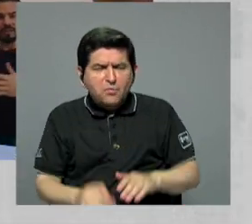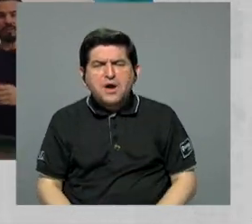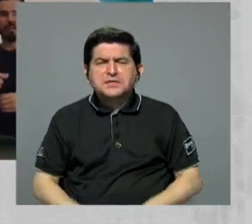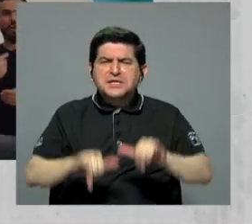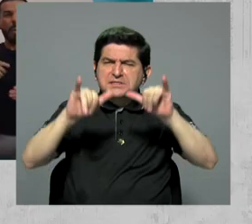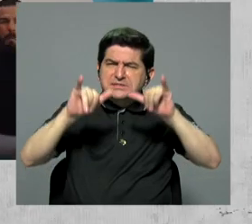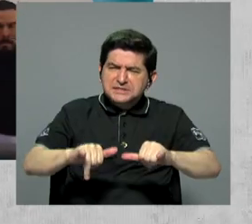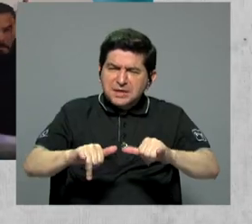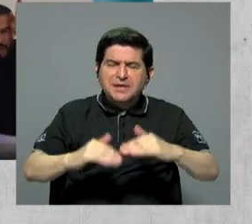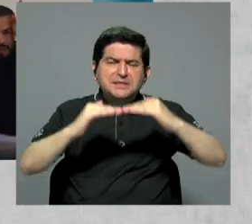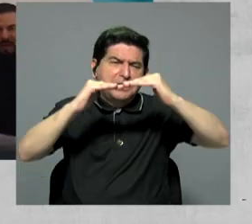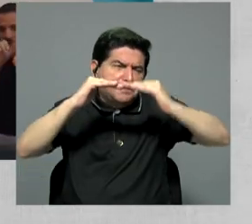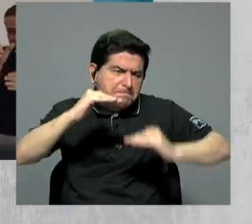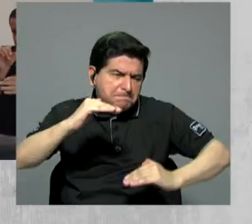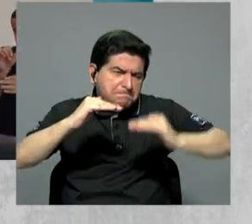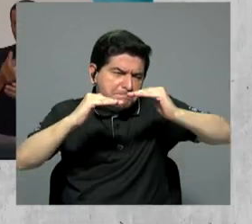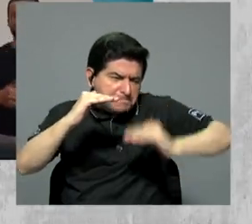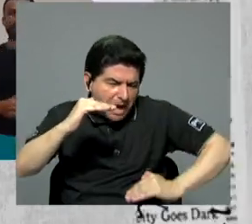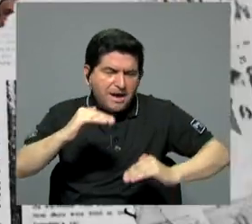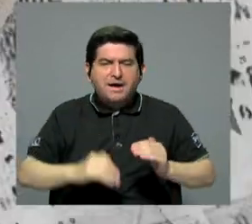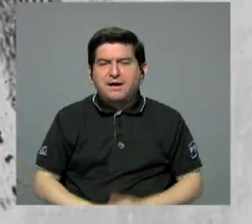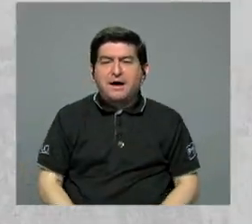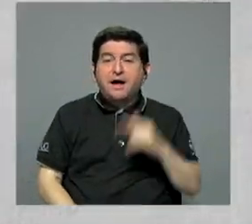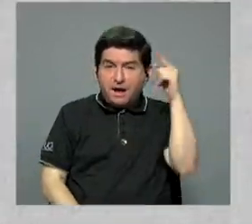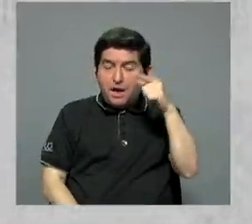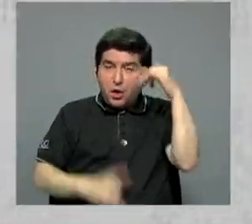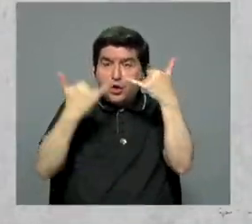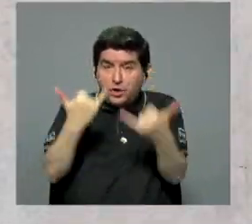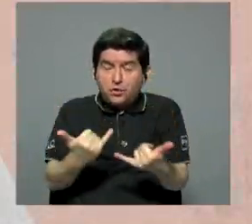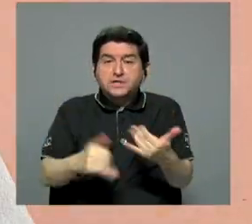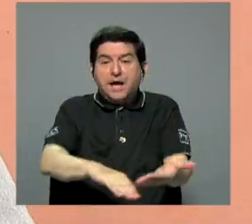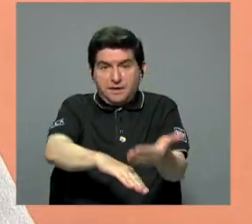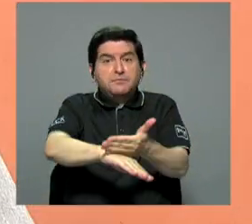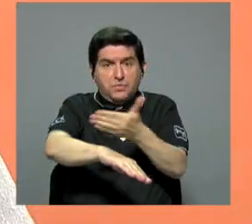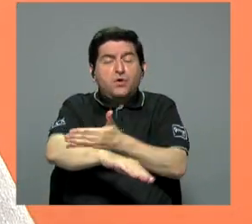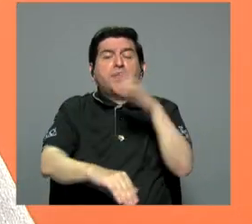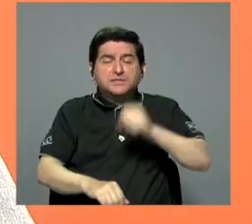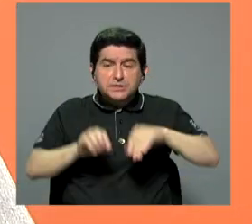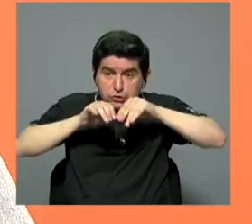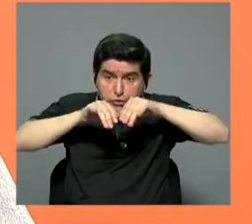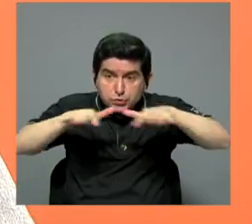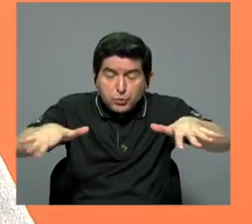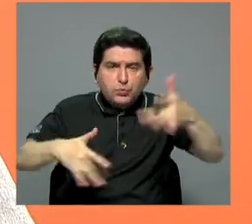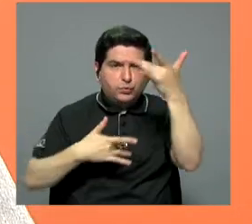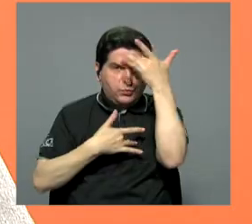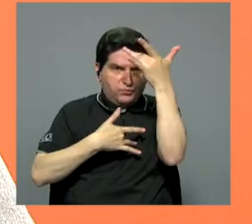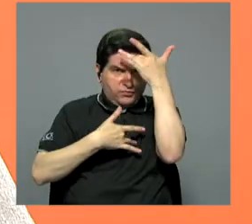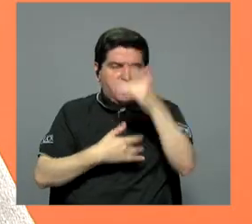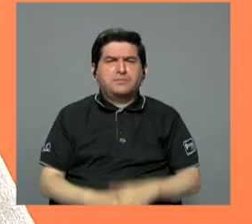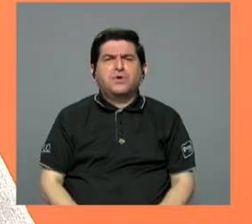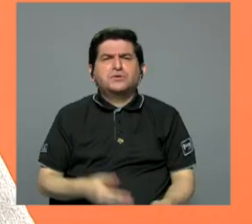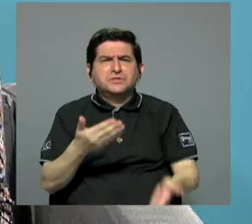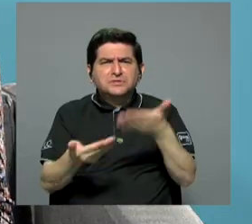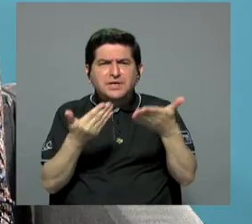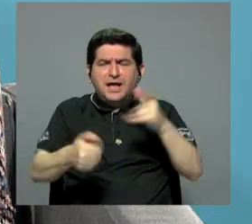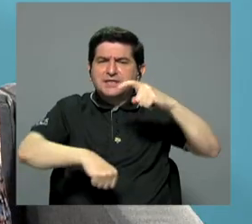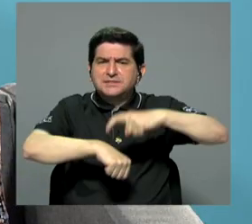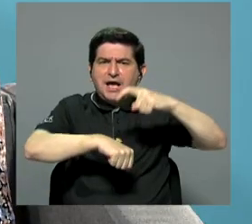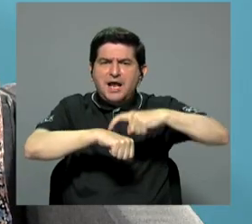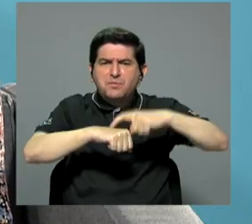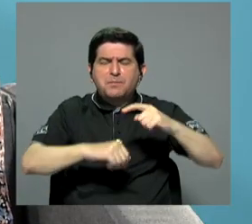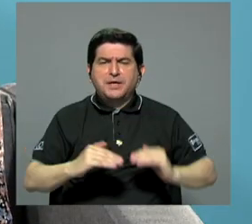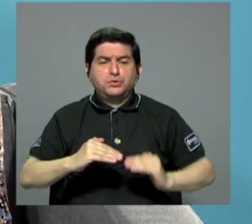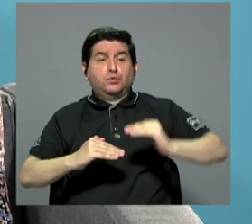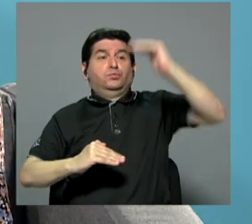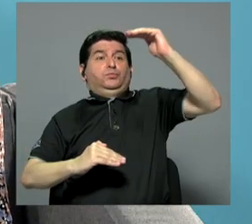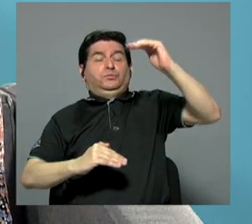relativamente baja, digamos, estable. Evidentemente sí ya se ve un repunte en el número de contagios nuevos por día. Ya vamos a llegar al momento pico.